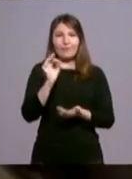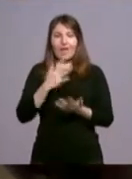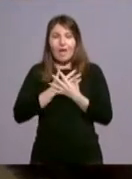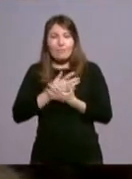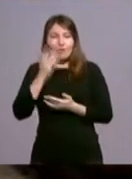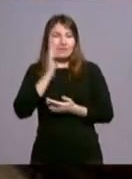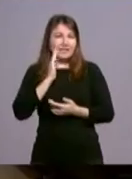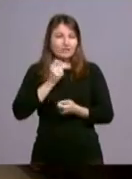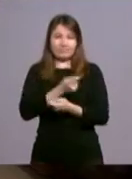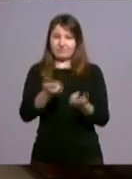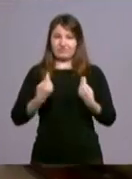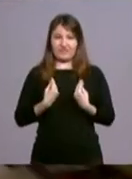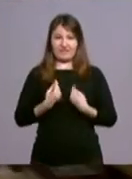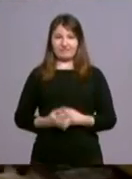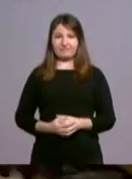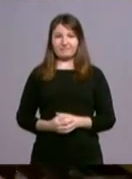su vida.